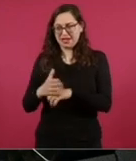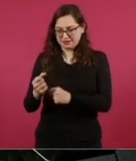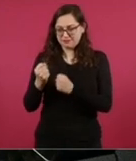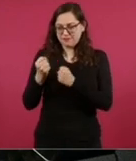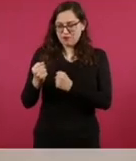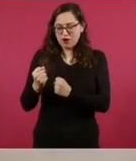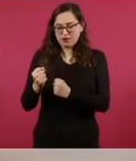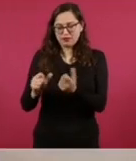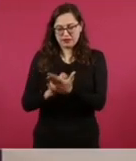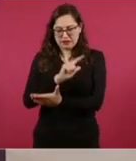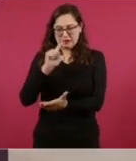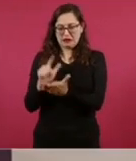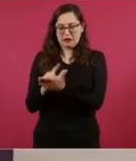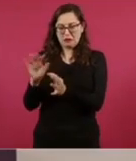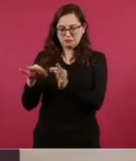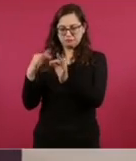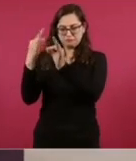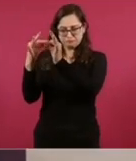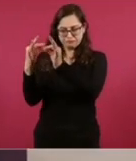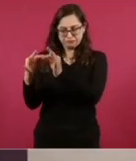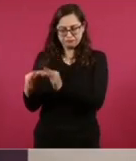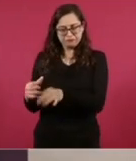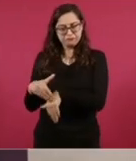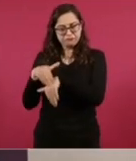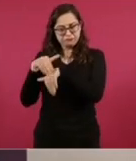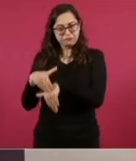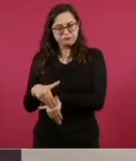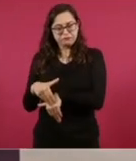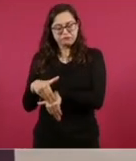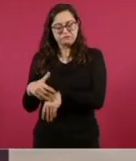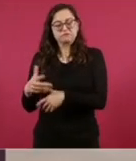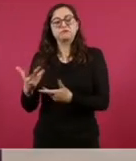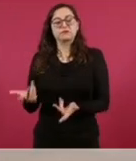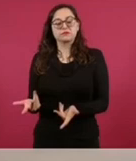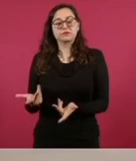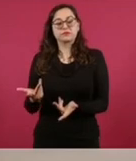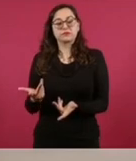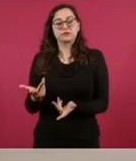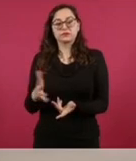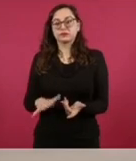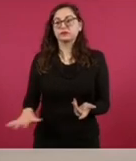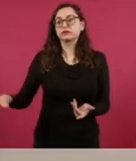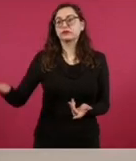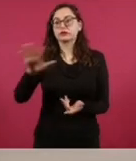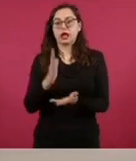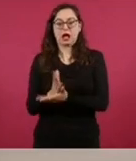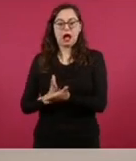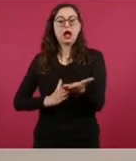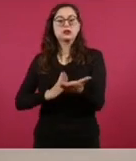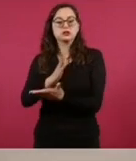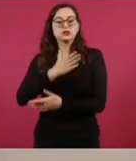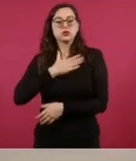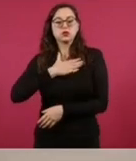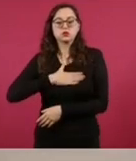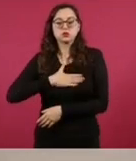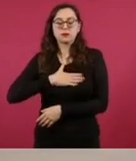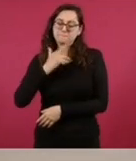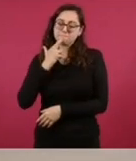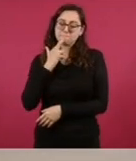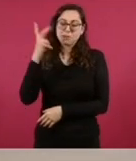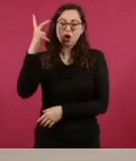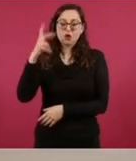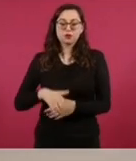y mejorando el acceso a la justicia para todos.